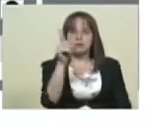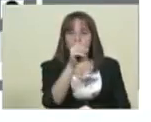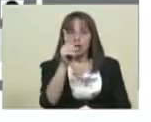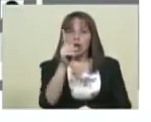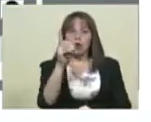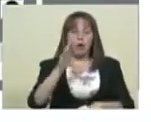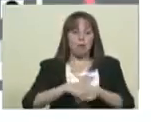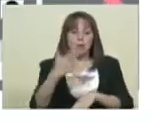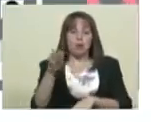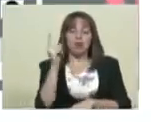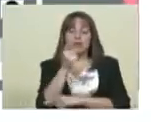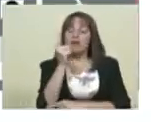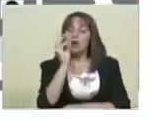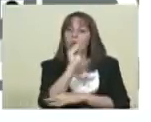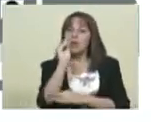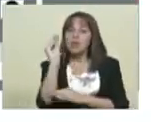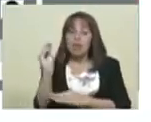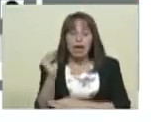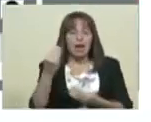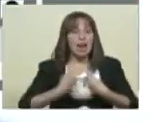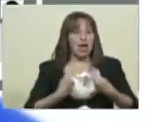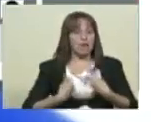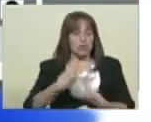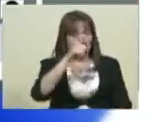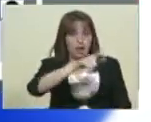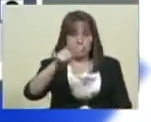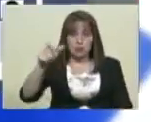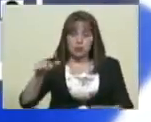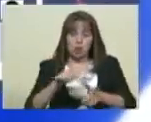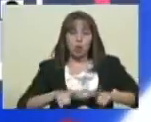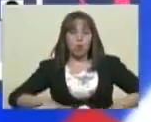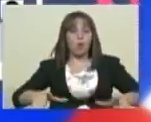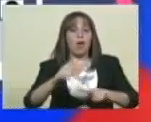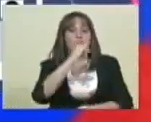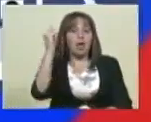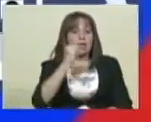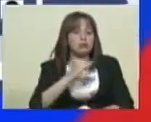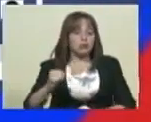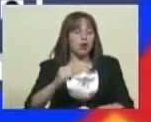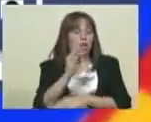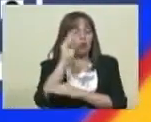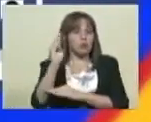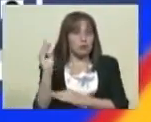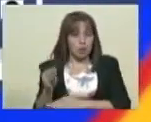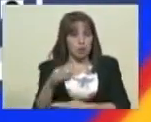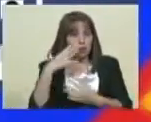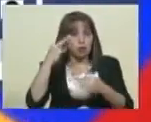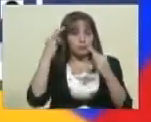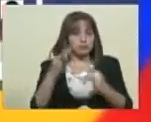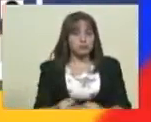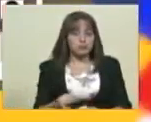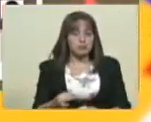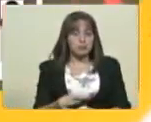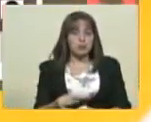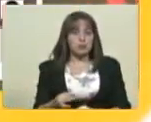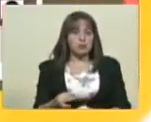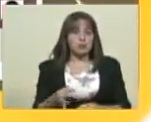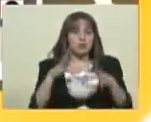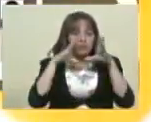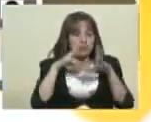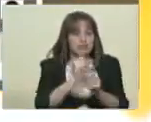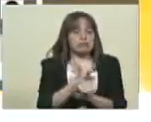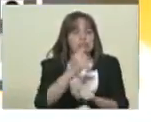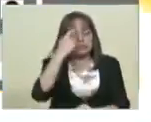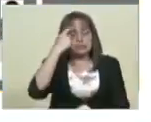tranquilidad de los electores de las zonas que hemos dicho. Creemos que es una... estamos convencidos que es una